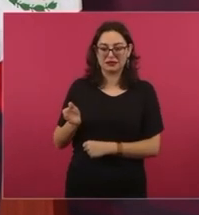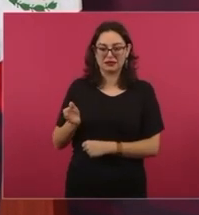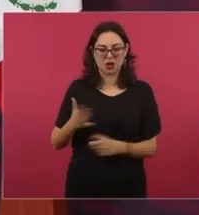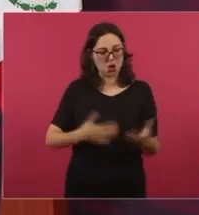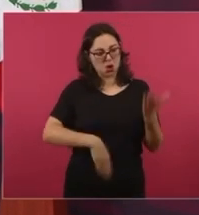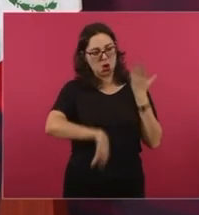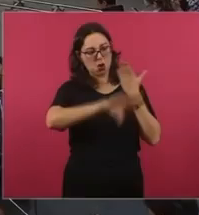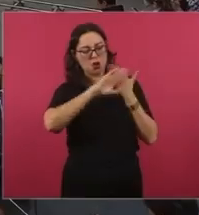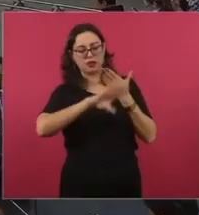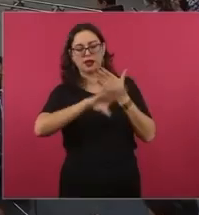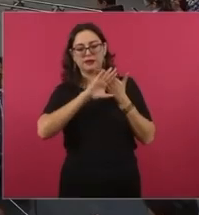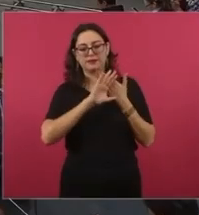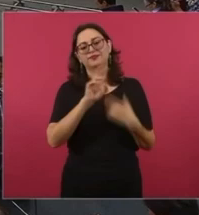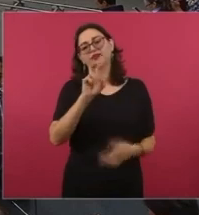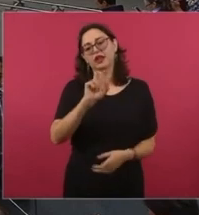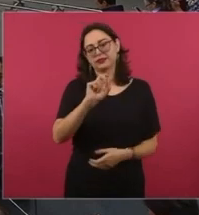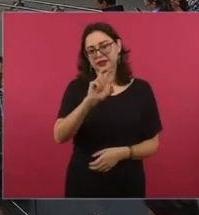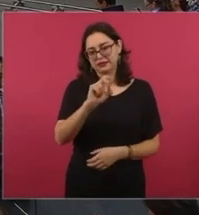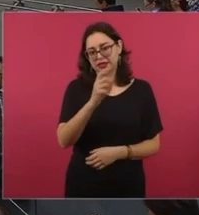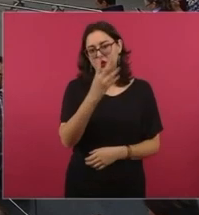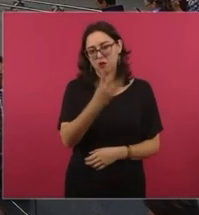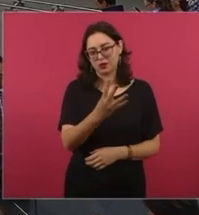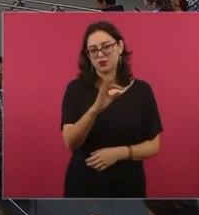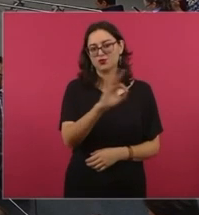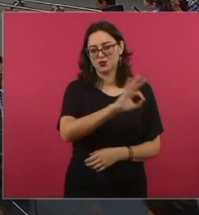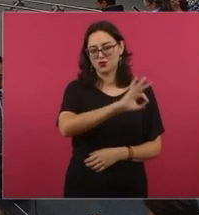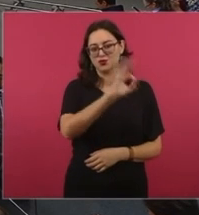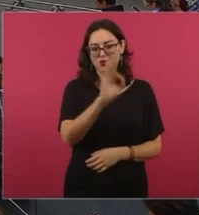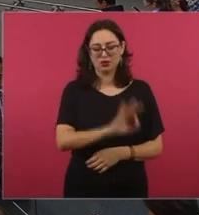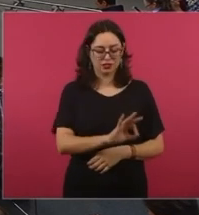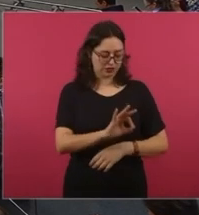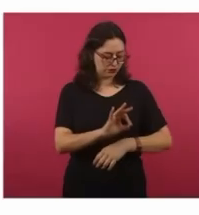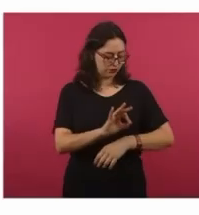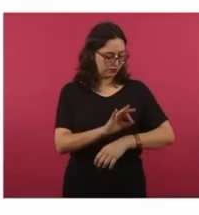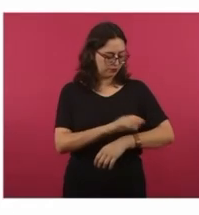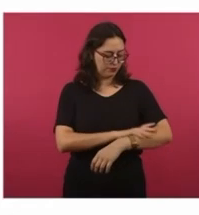fue a como 28 puntos arriba.